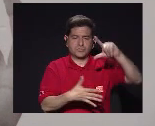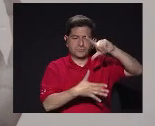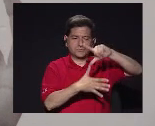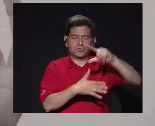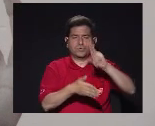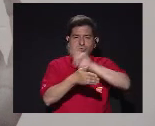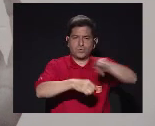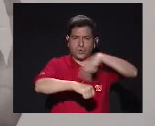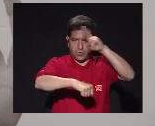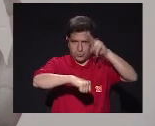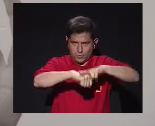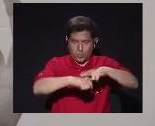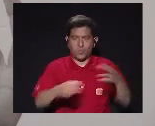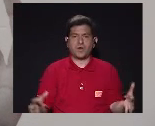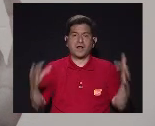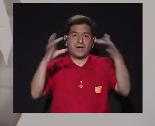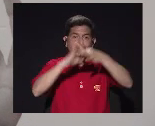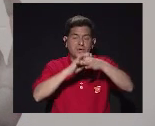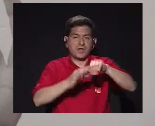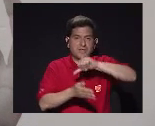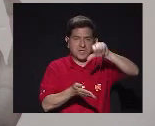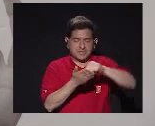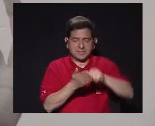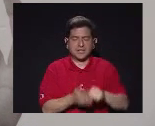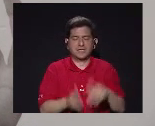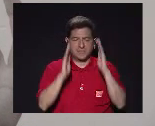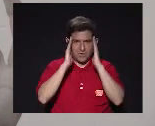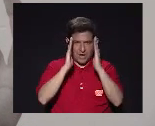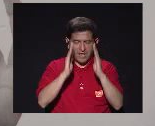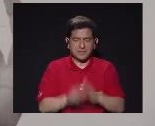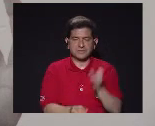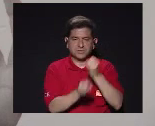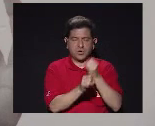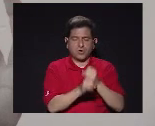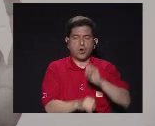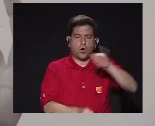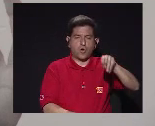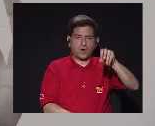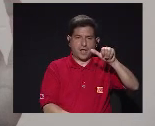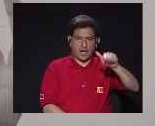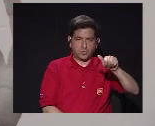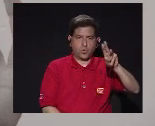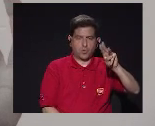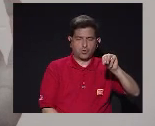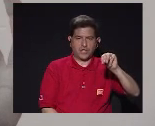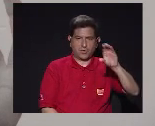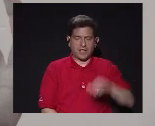Latinoamericanos De la Universidad Nacional Con el Centro de Atención Institucional Jorge Arturo Montero Castro